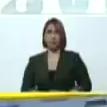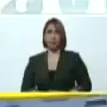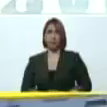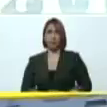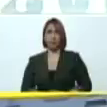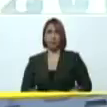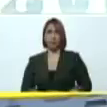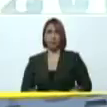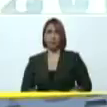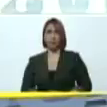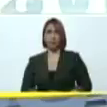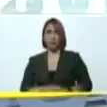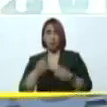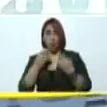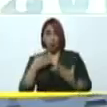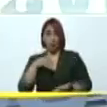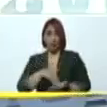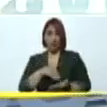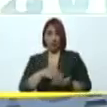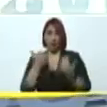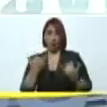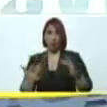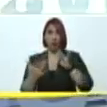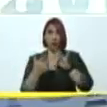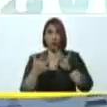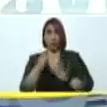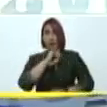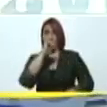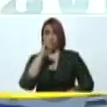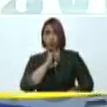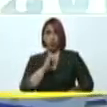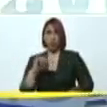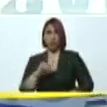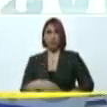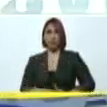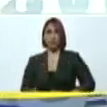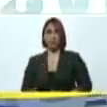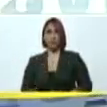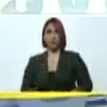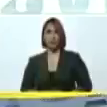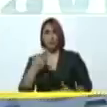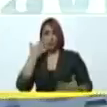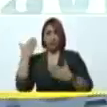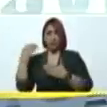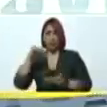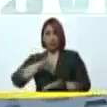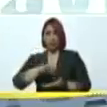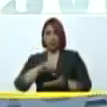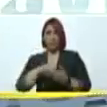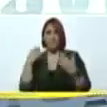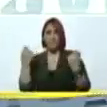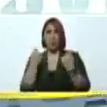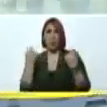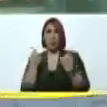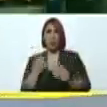bueno de Miranda nos vamos para el Zulia allá está en el sector La Popular